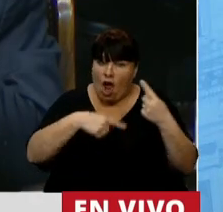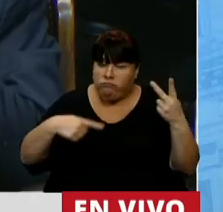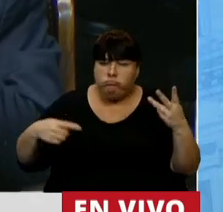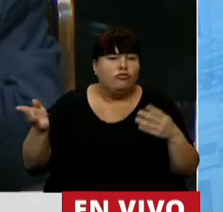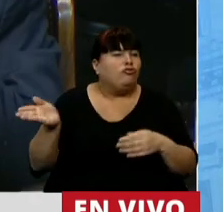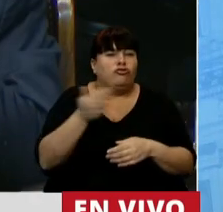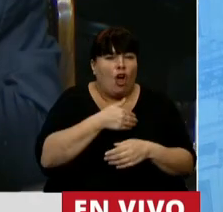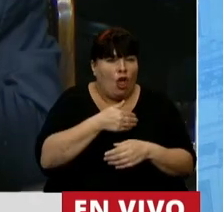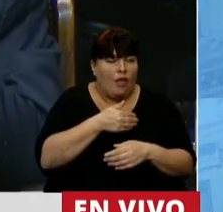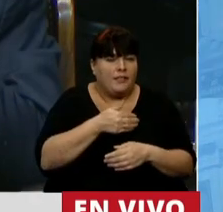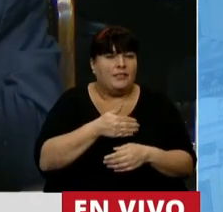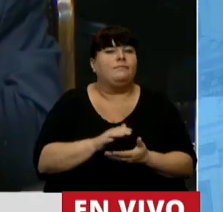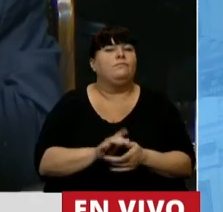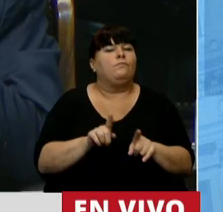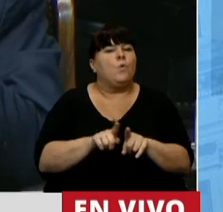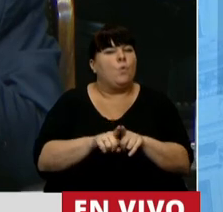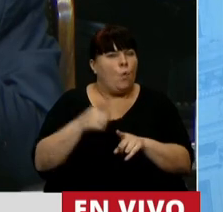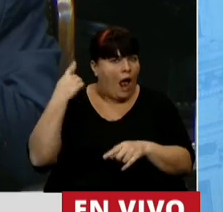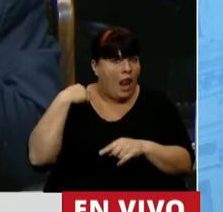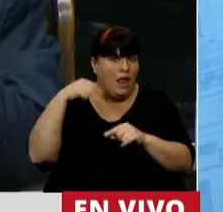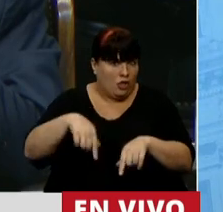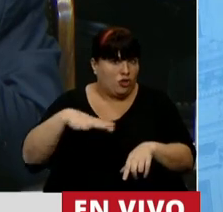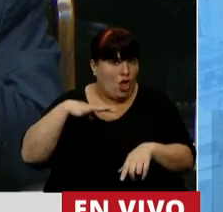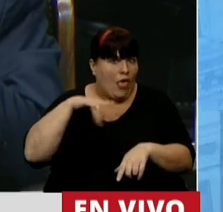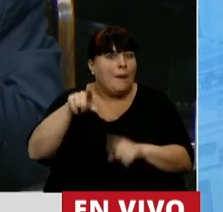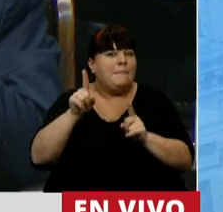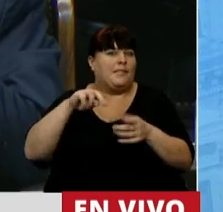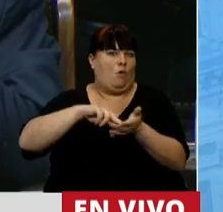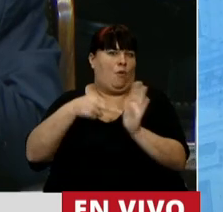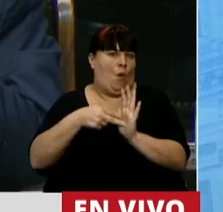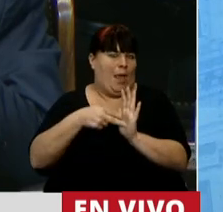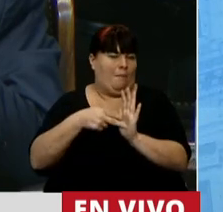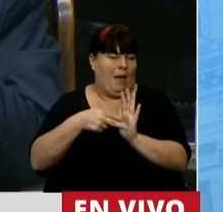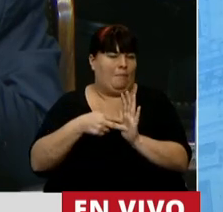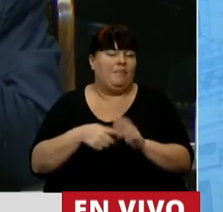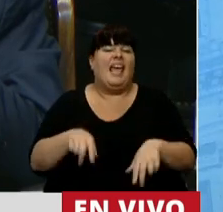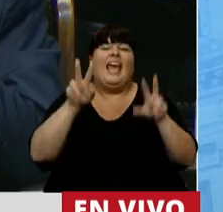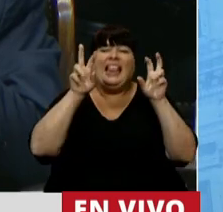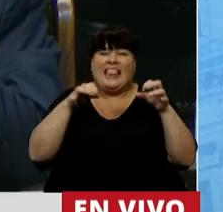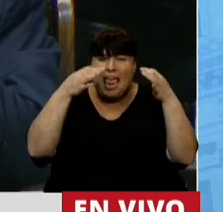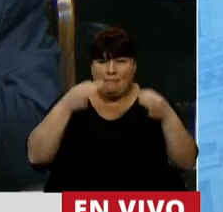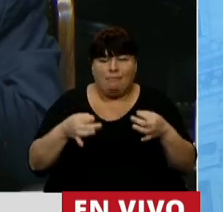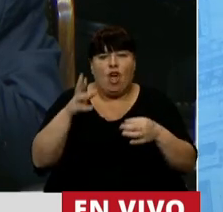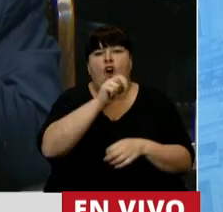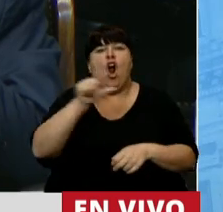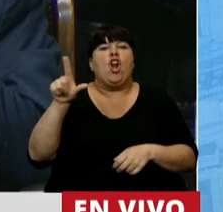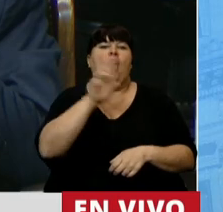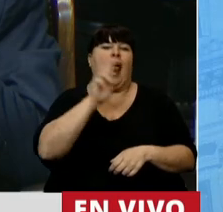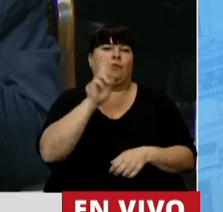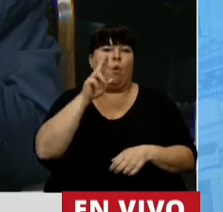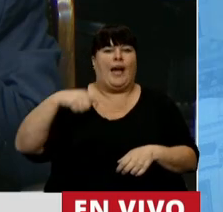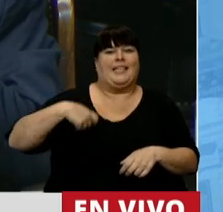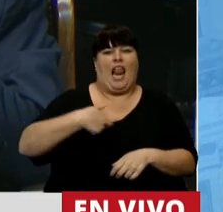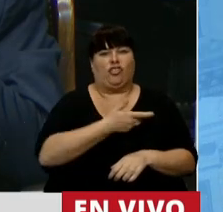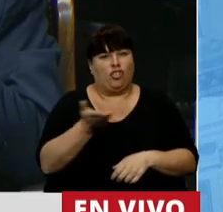todas ellas, han sido y son parte del problema. El tema, en realidad, es el rol de las mujeres en la